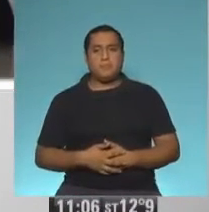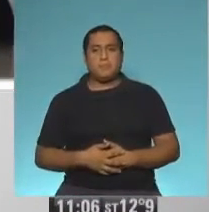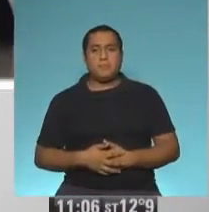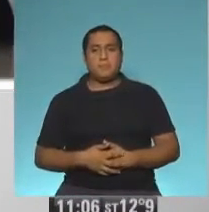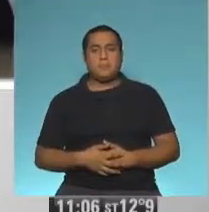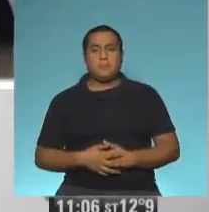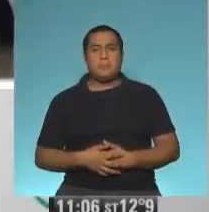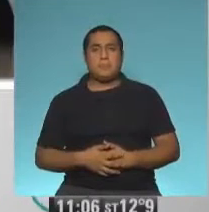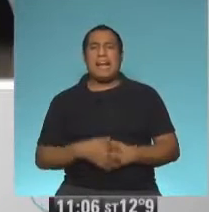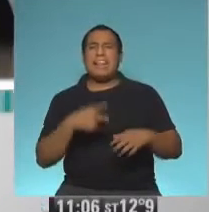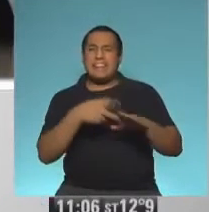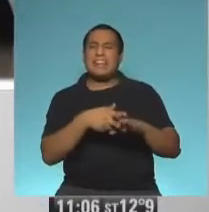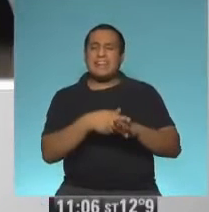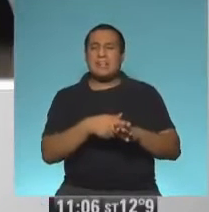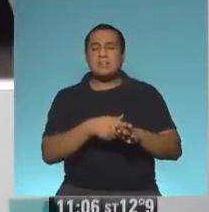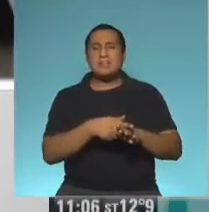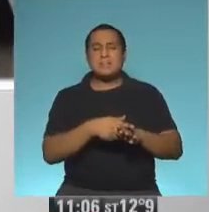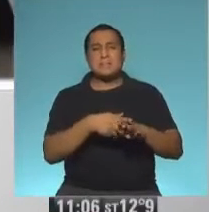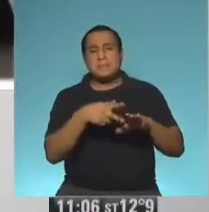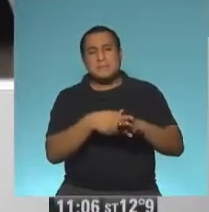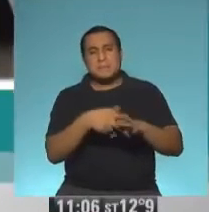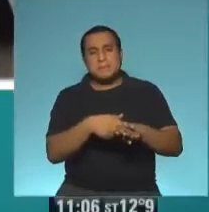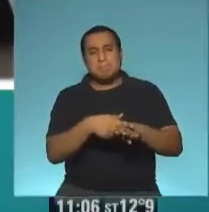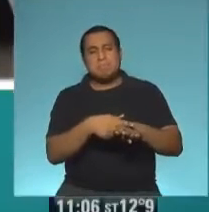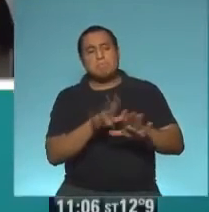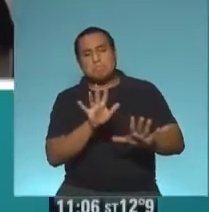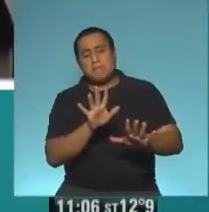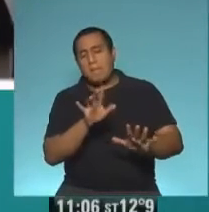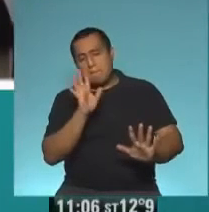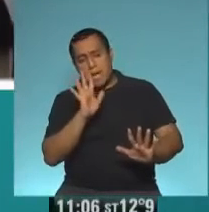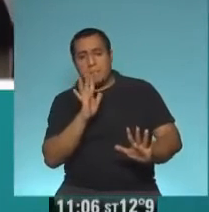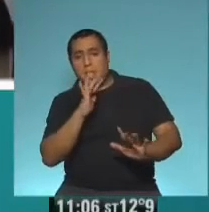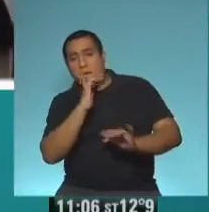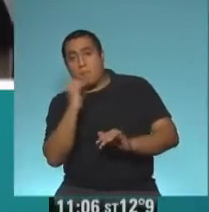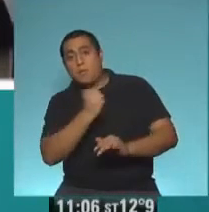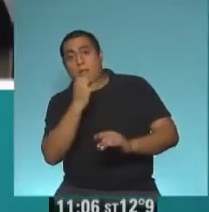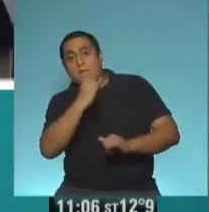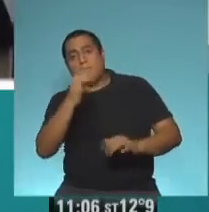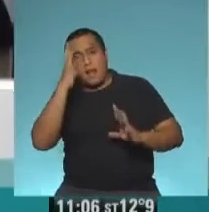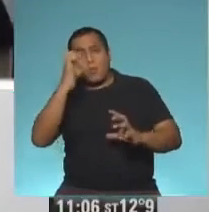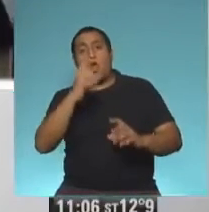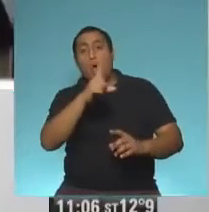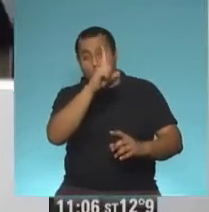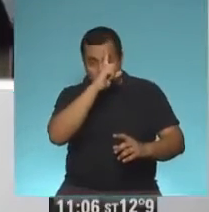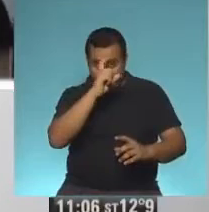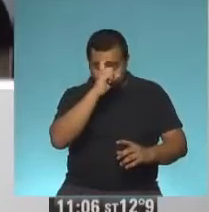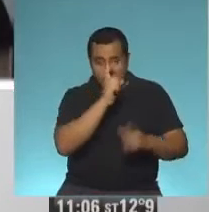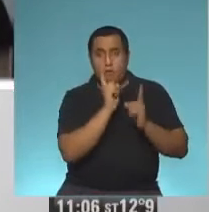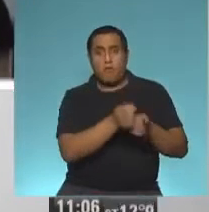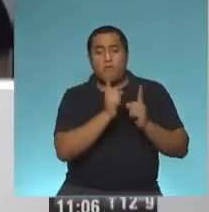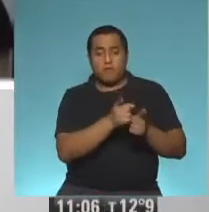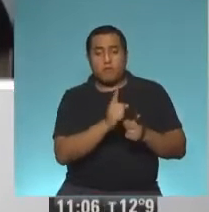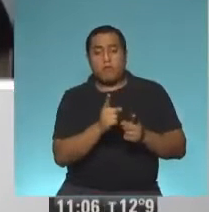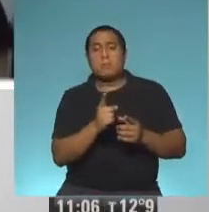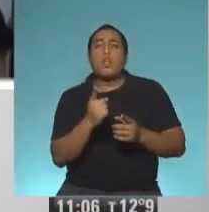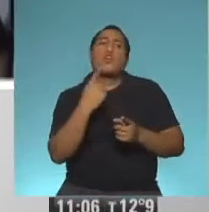Bueno, ahí se cortó un poco, Guillermo. Creo que es esencial también recordar que el hospital sigue funcionando, más allá de las consultas que tengan